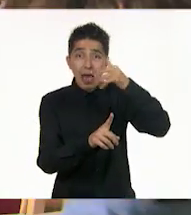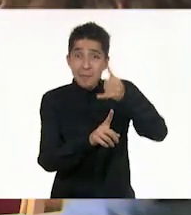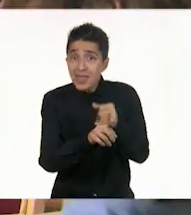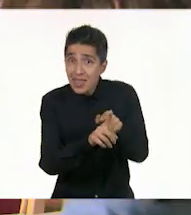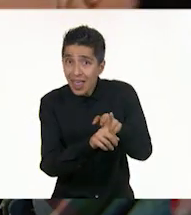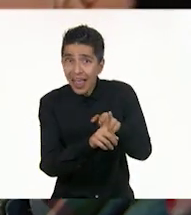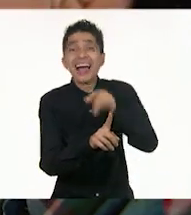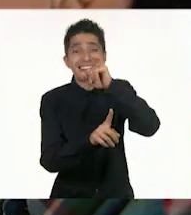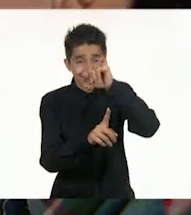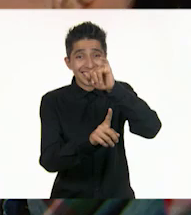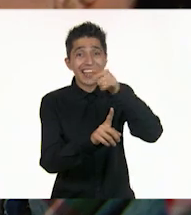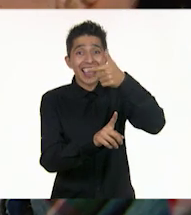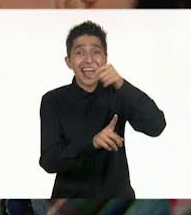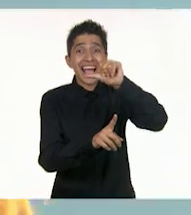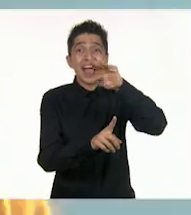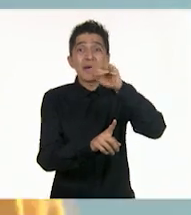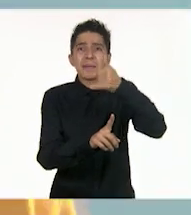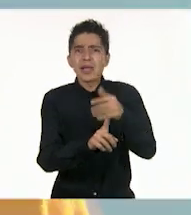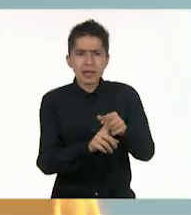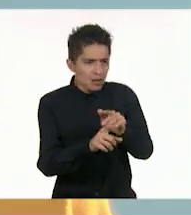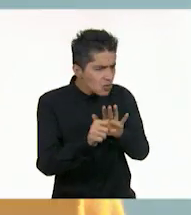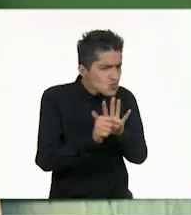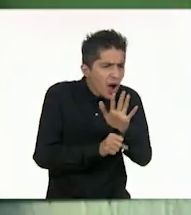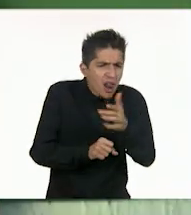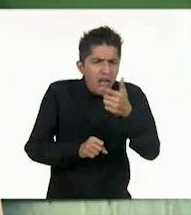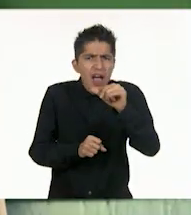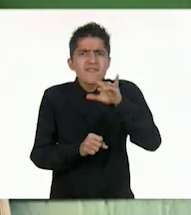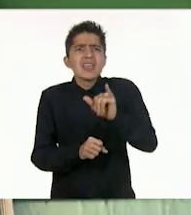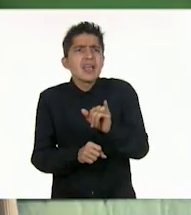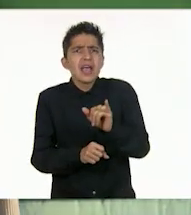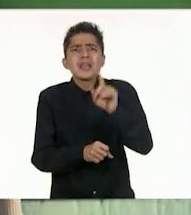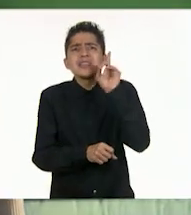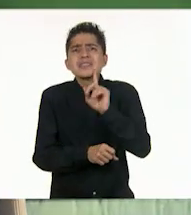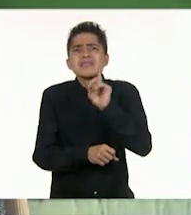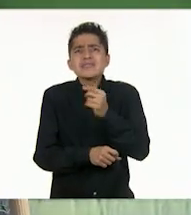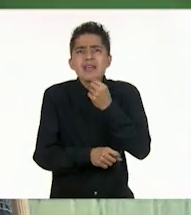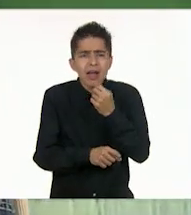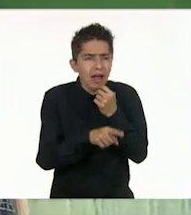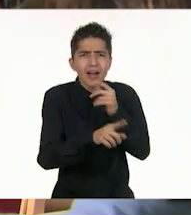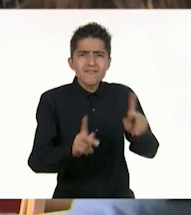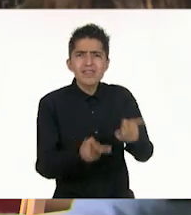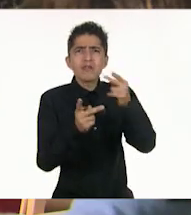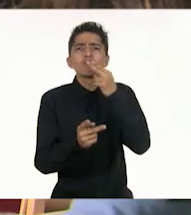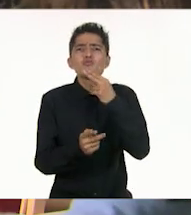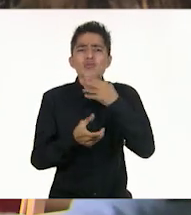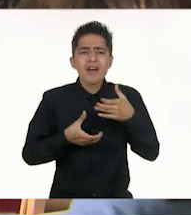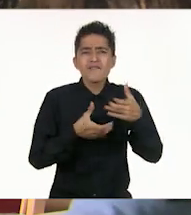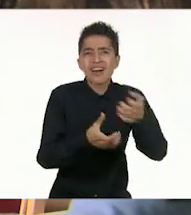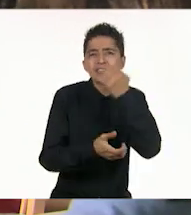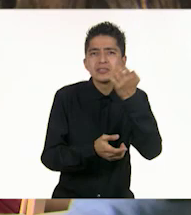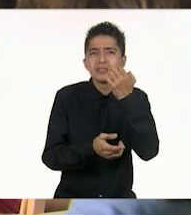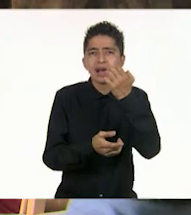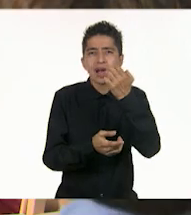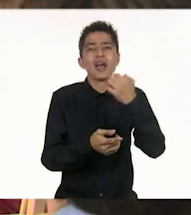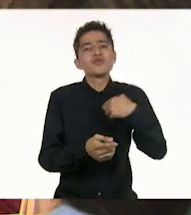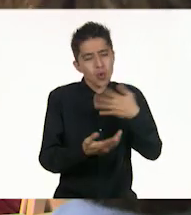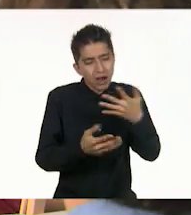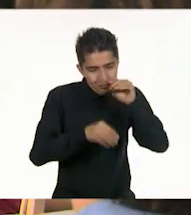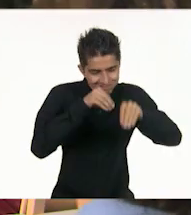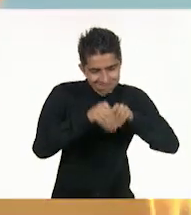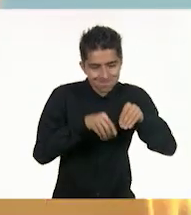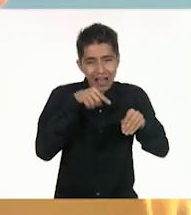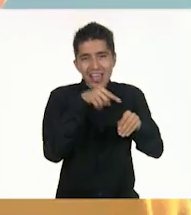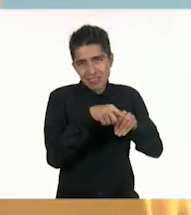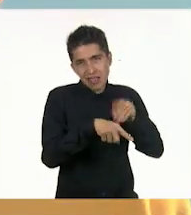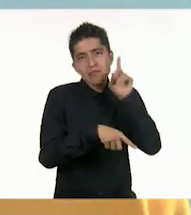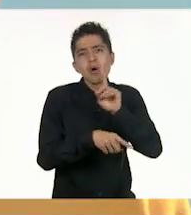Sí, es Gaby. ¿Cuál Gaby? Es la niña que vende dulces afuera de la escuela. La hice a ella porque su papá no la deja estudiar.